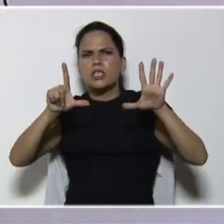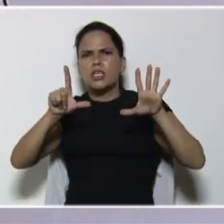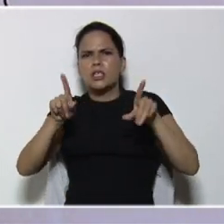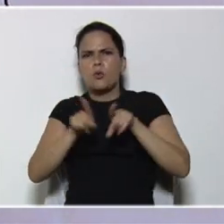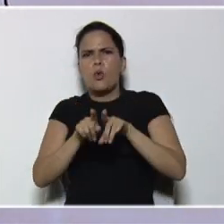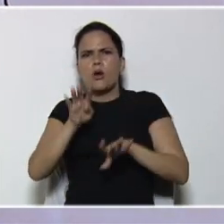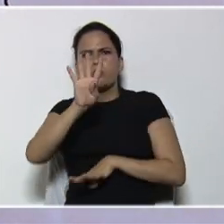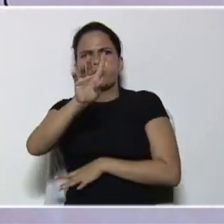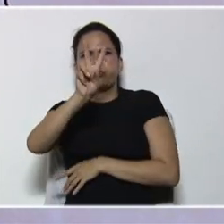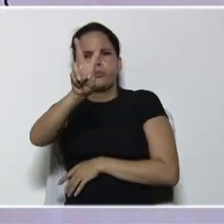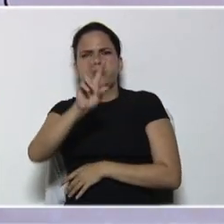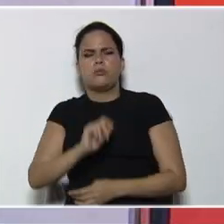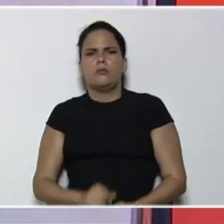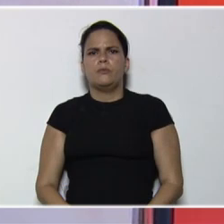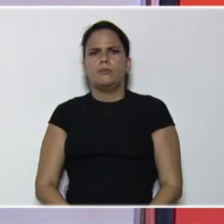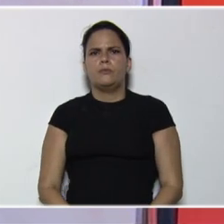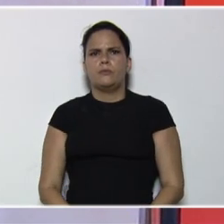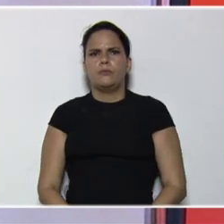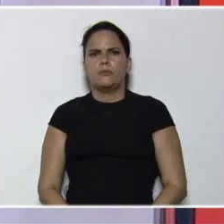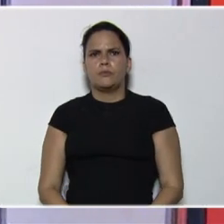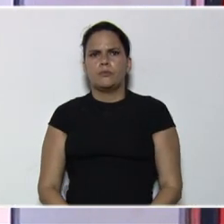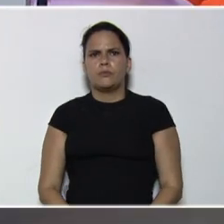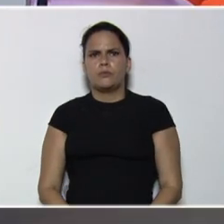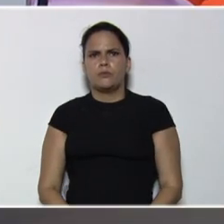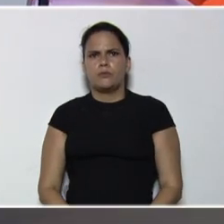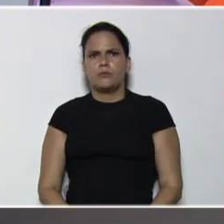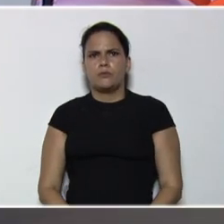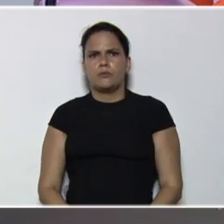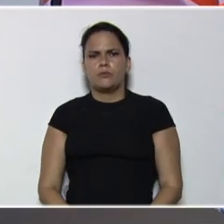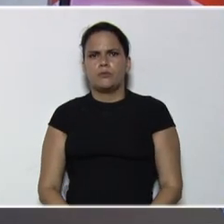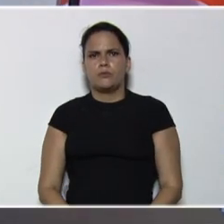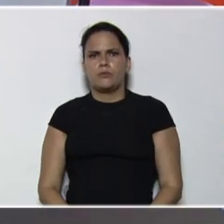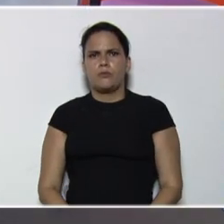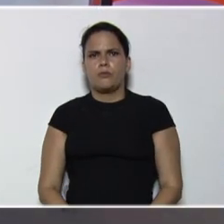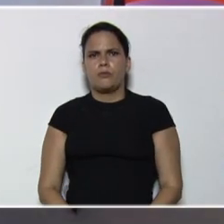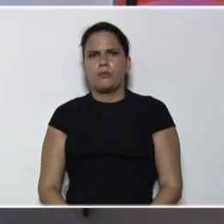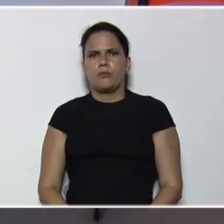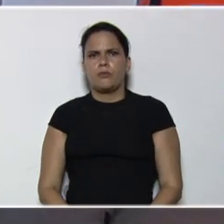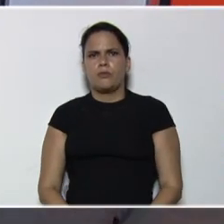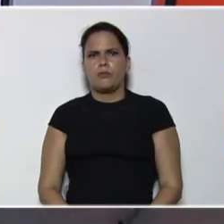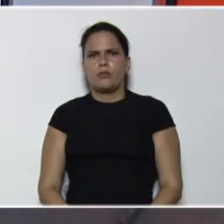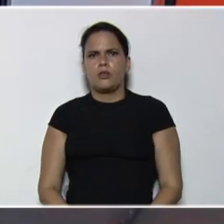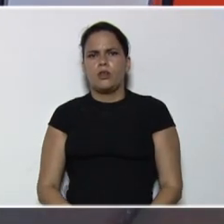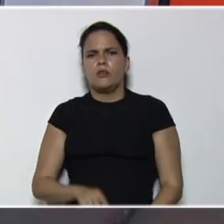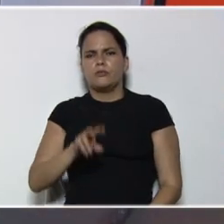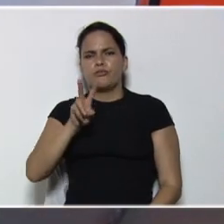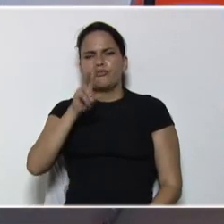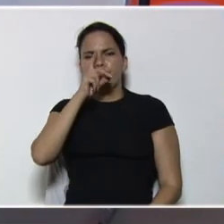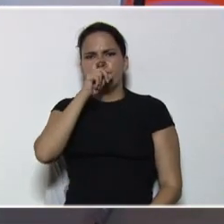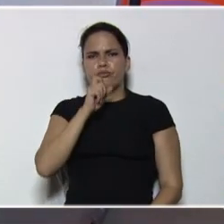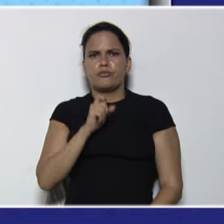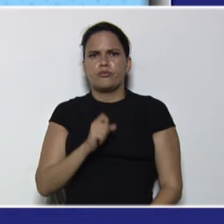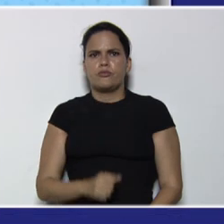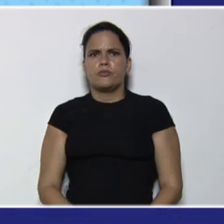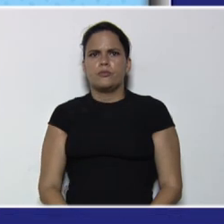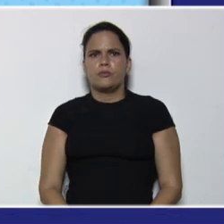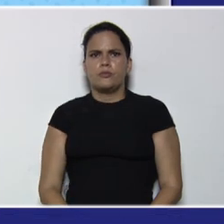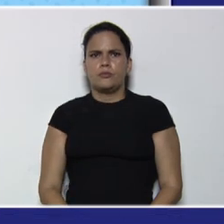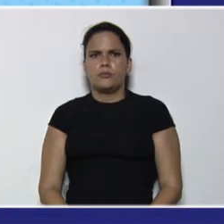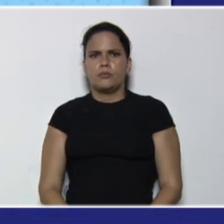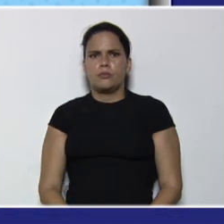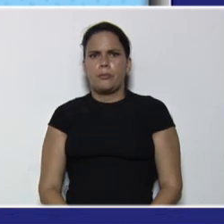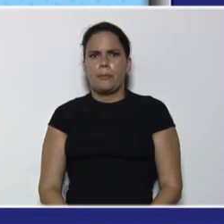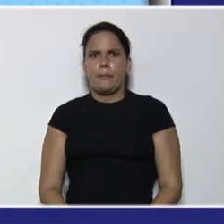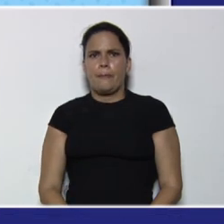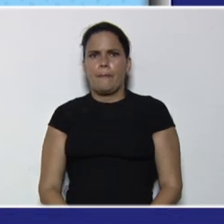Muy bien. Vamos ahora para el segundo año con el referente teórico